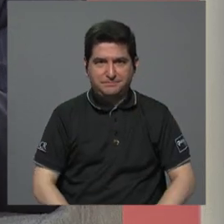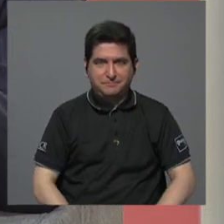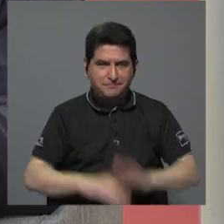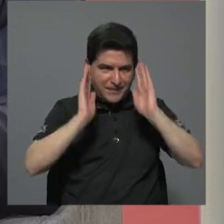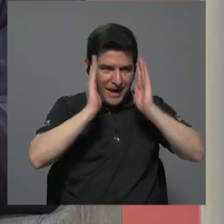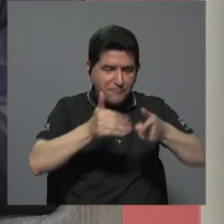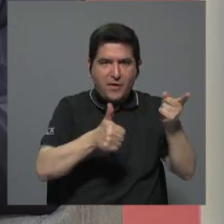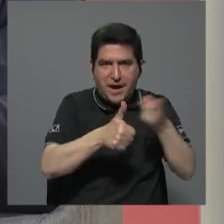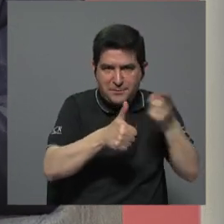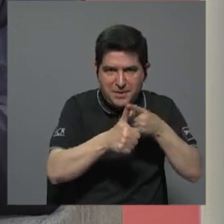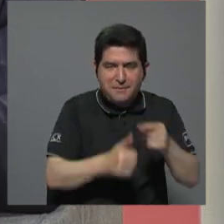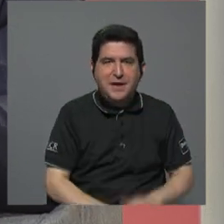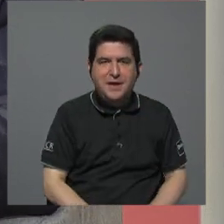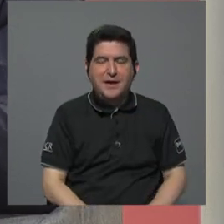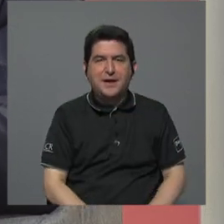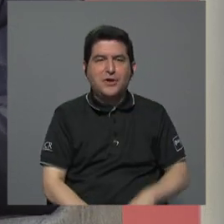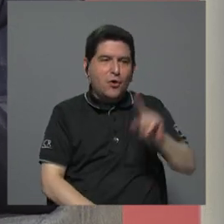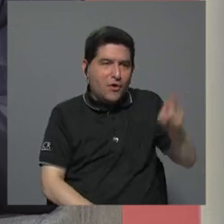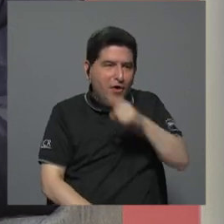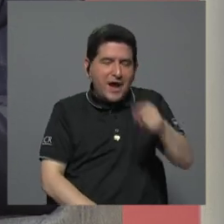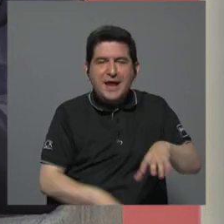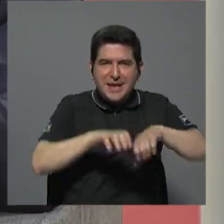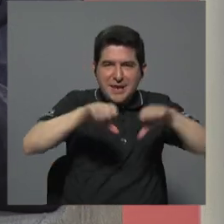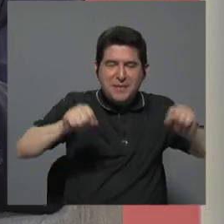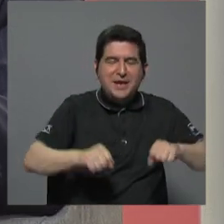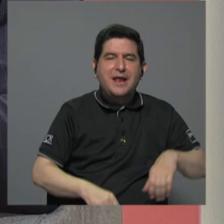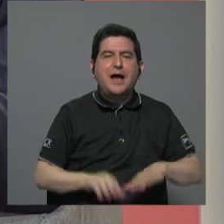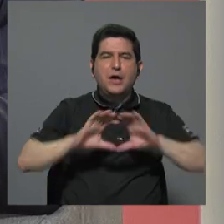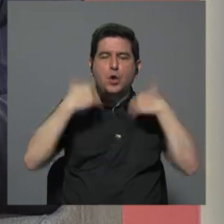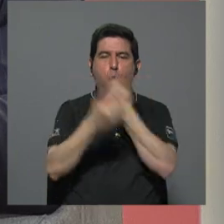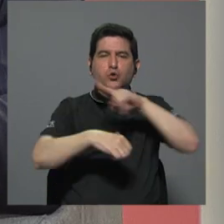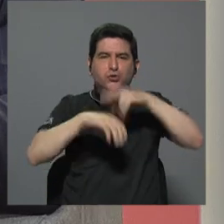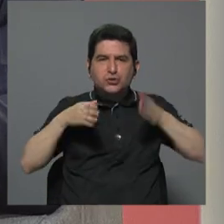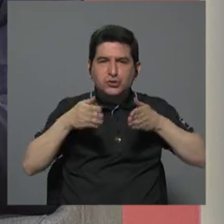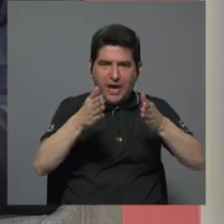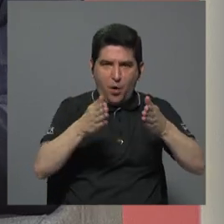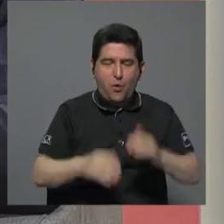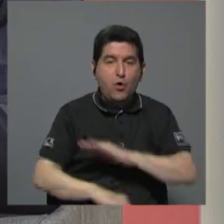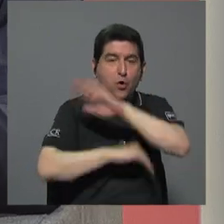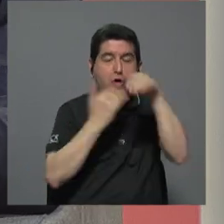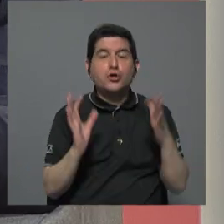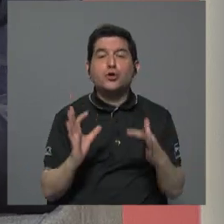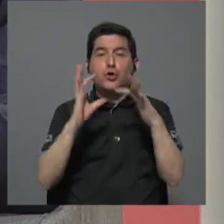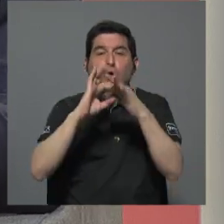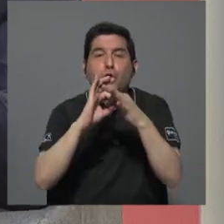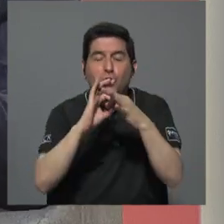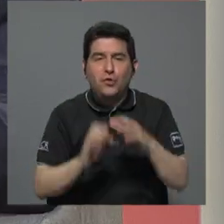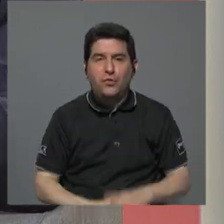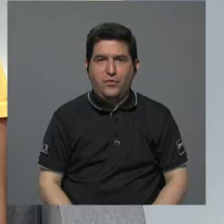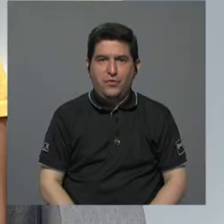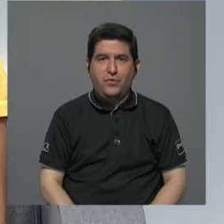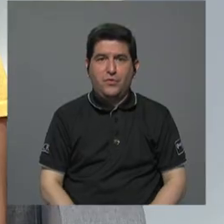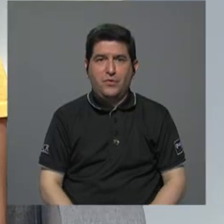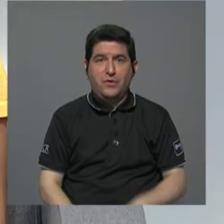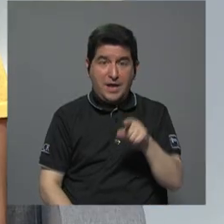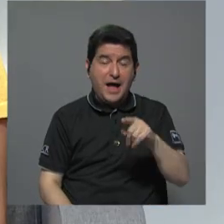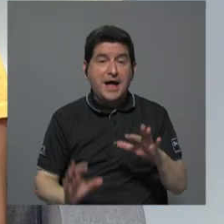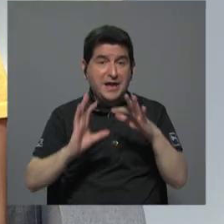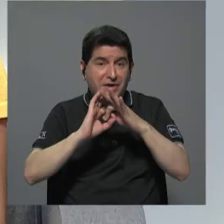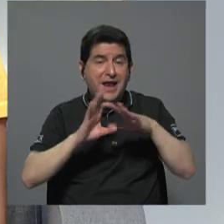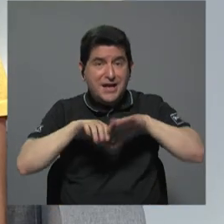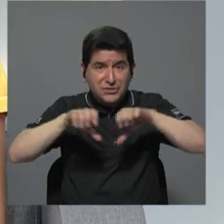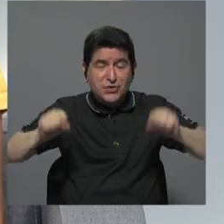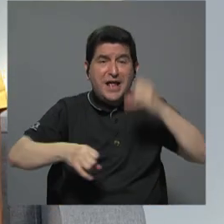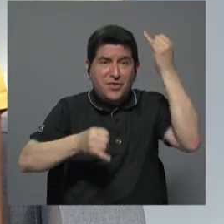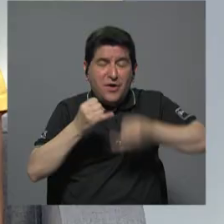Enfocarnos, número uno, en limpiar de corrupción el CONAVI y, por ejemplo, todo lo que tiene que ver con los dos lados de la corrupción, porque